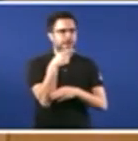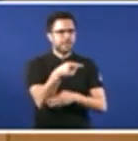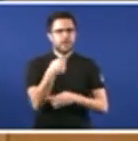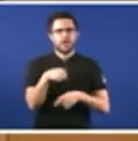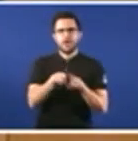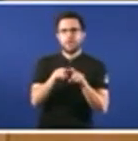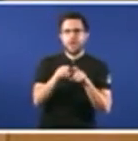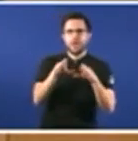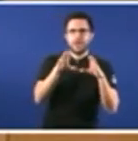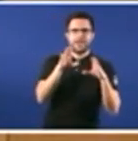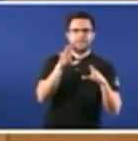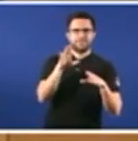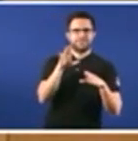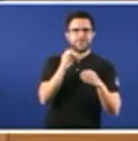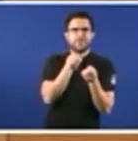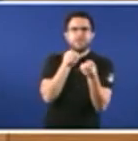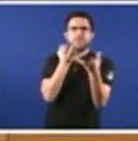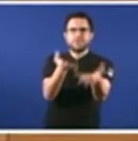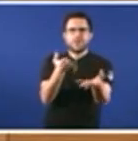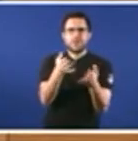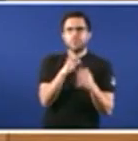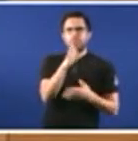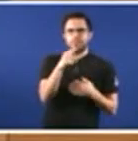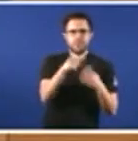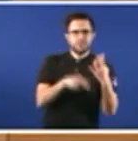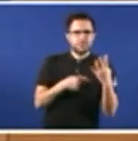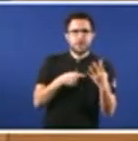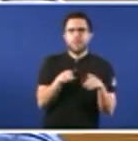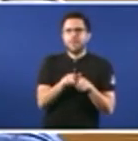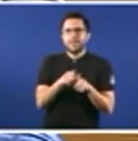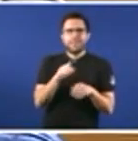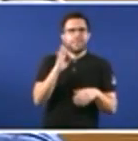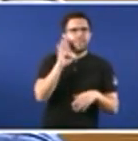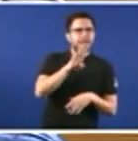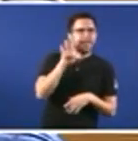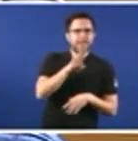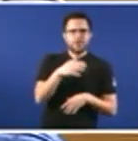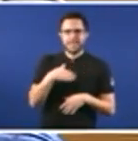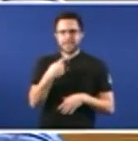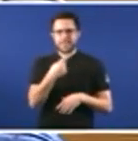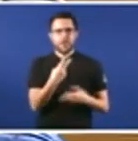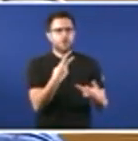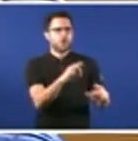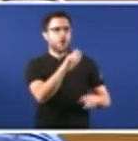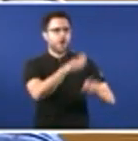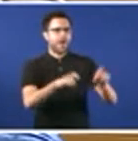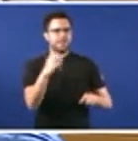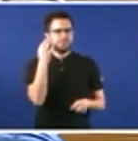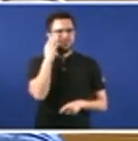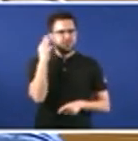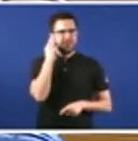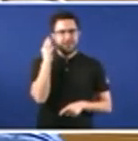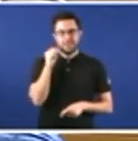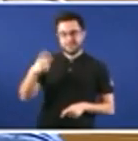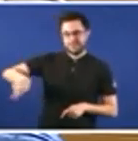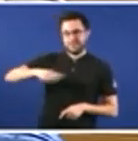confesar motivos como se estiveran delinquindo. Queren decir non a moitas mulleres. Minten